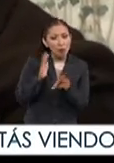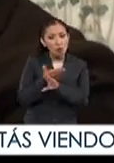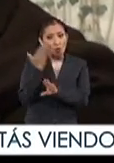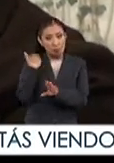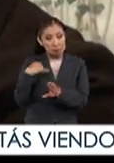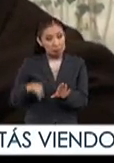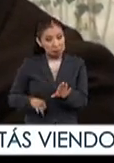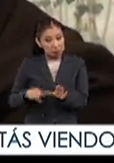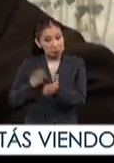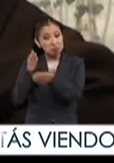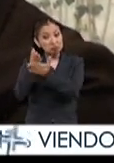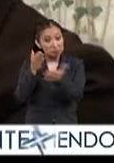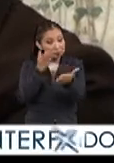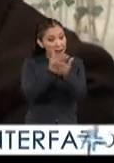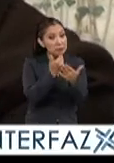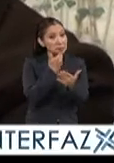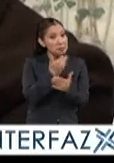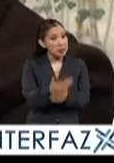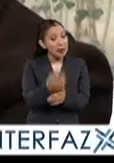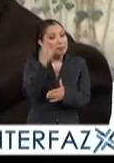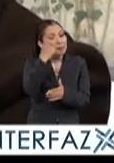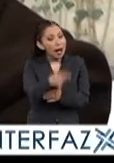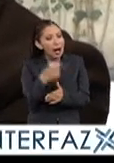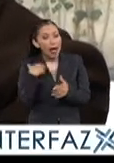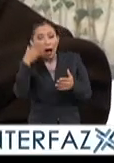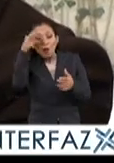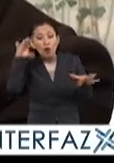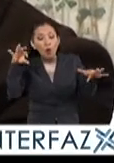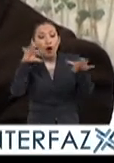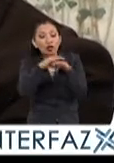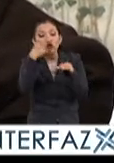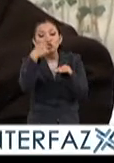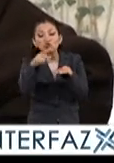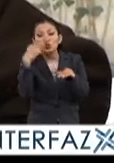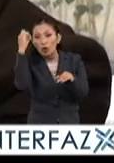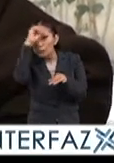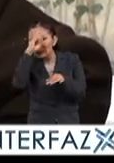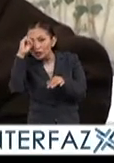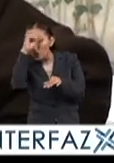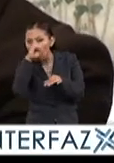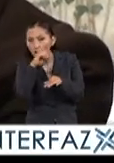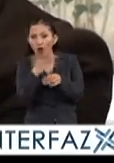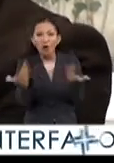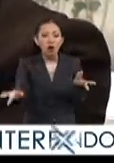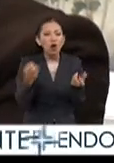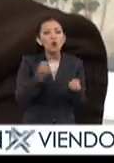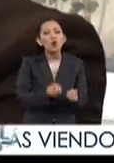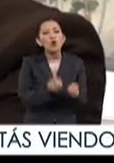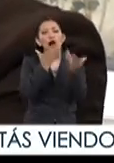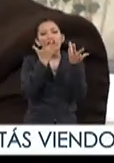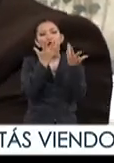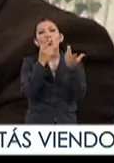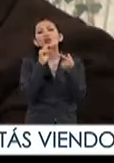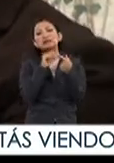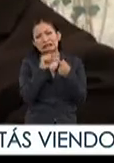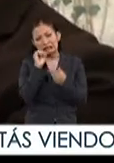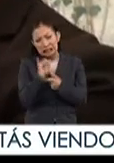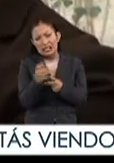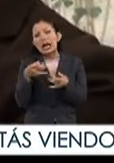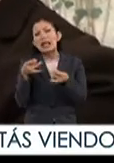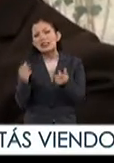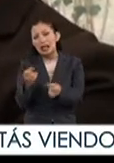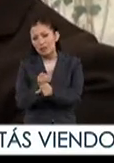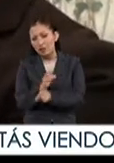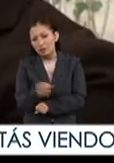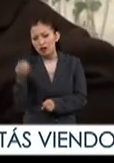muy interesante y muy buena para consensuar un poco sus posturas entre cantidad y calidad